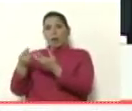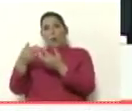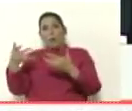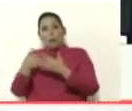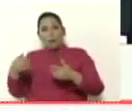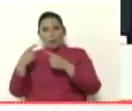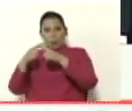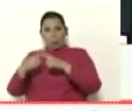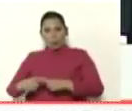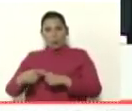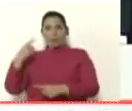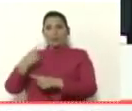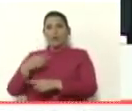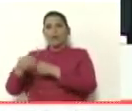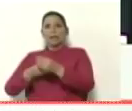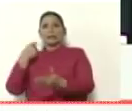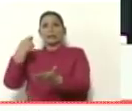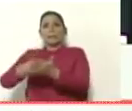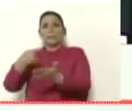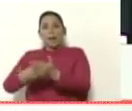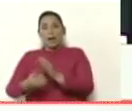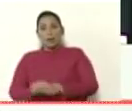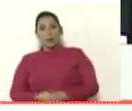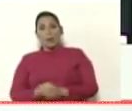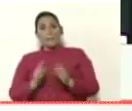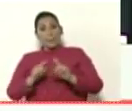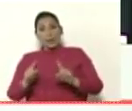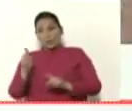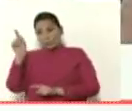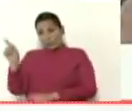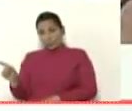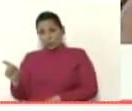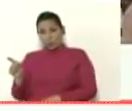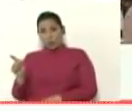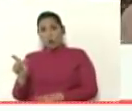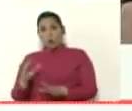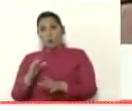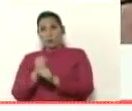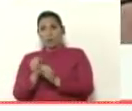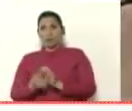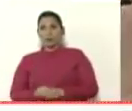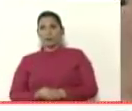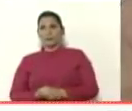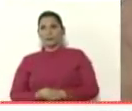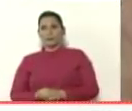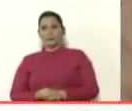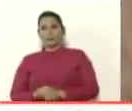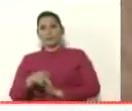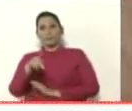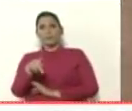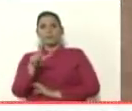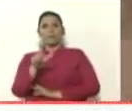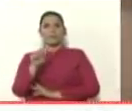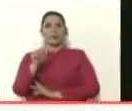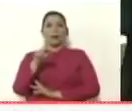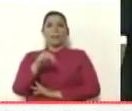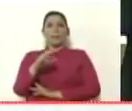donde deben hacerse los depósitos. Esa persona de su confianza es este señor Planchar que está aquí.